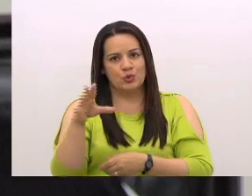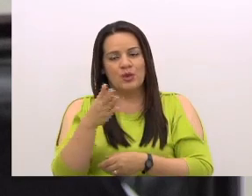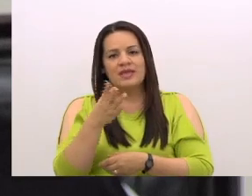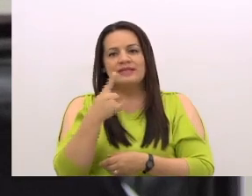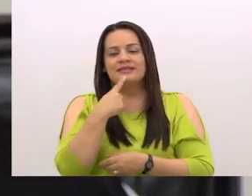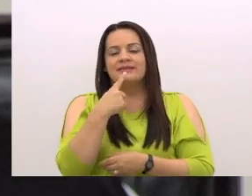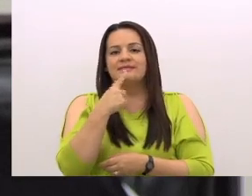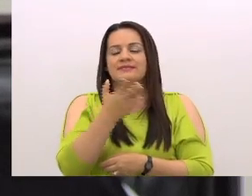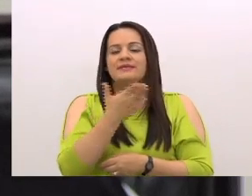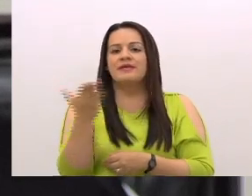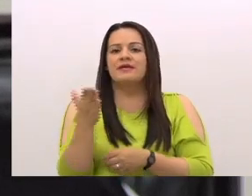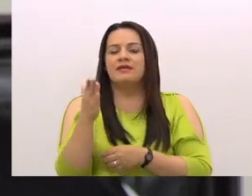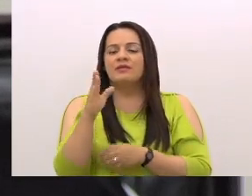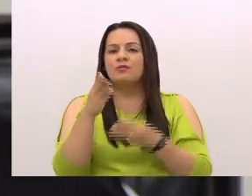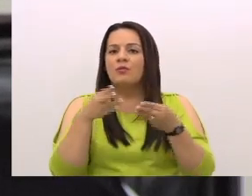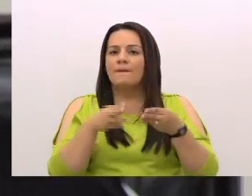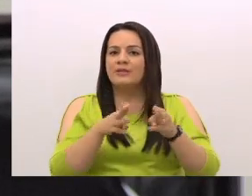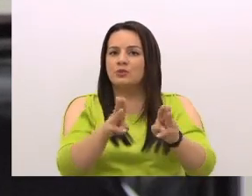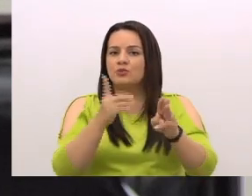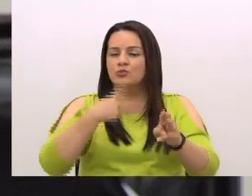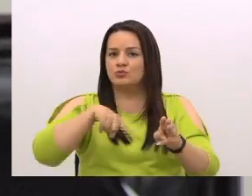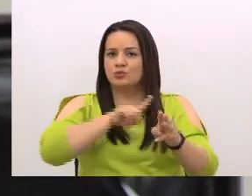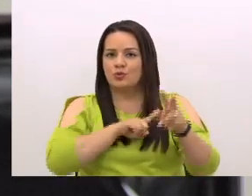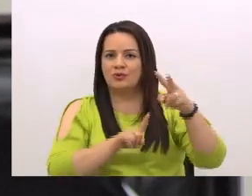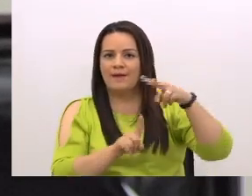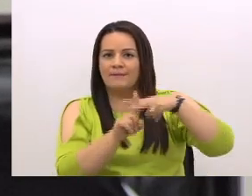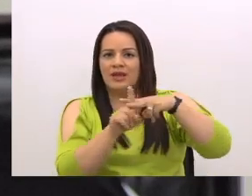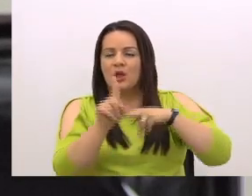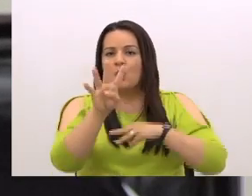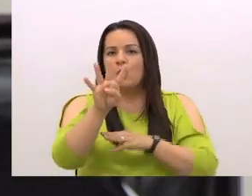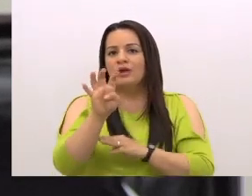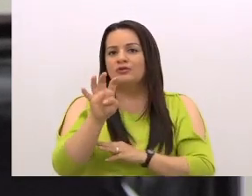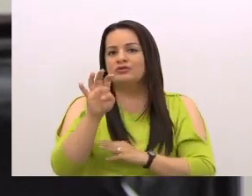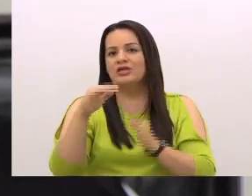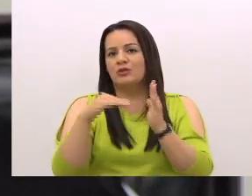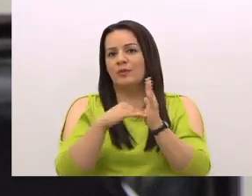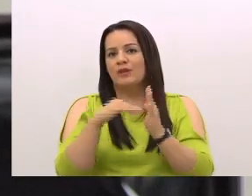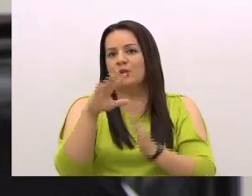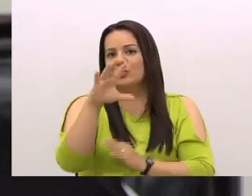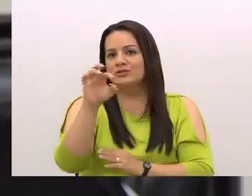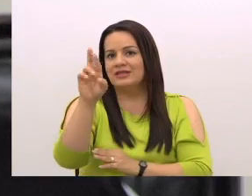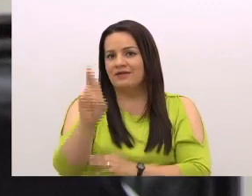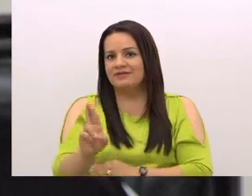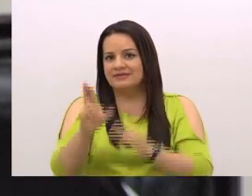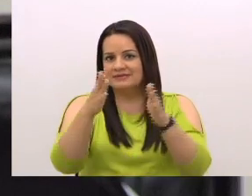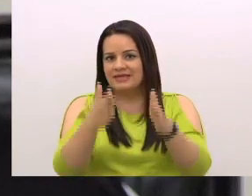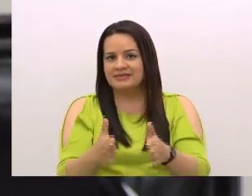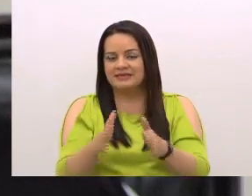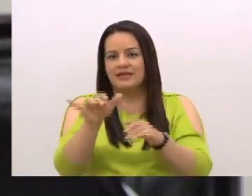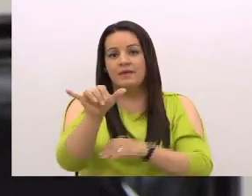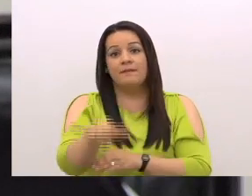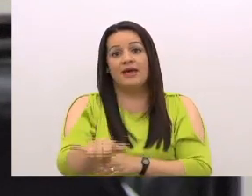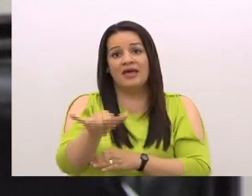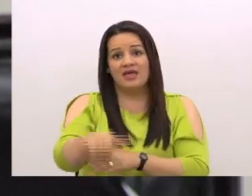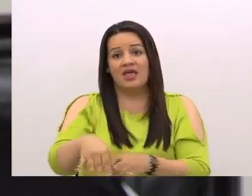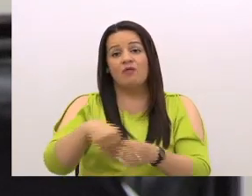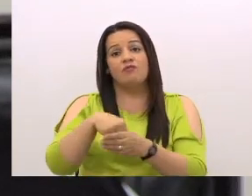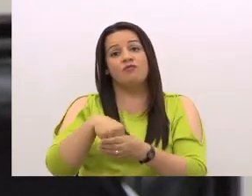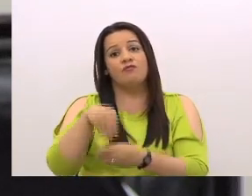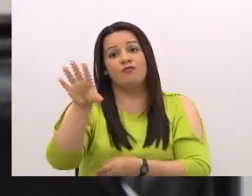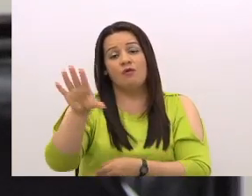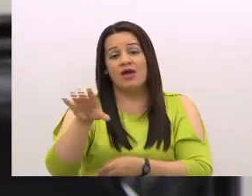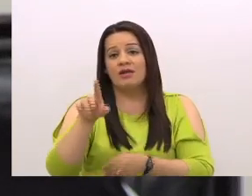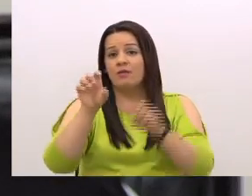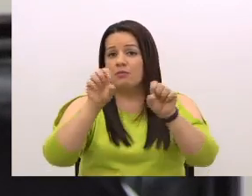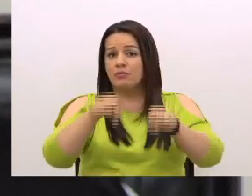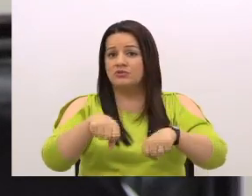más o menos con la metodología que estamos aplicando, 400 mil costarricenses van a quedar fuera de